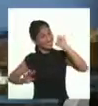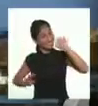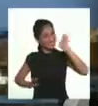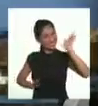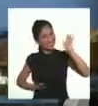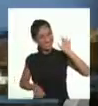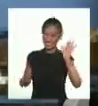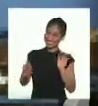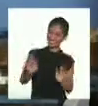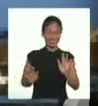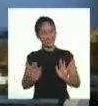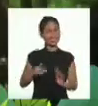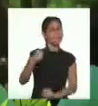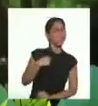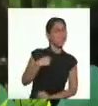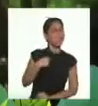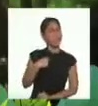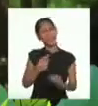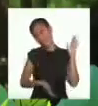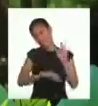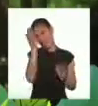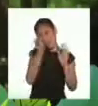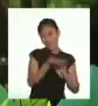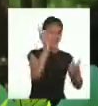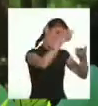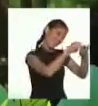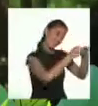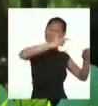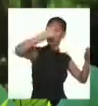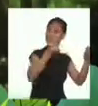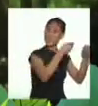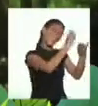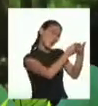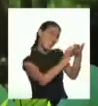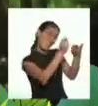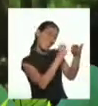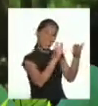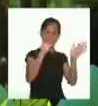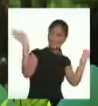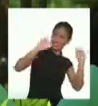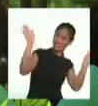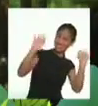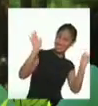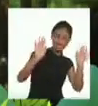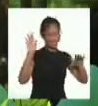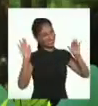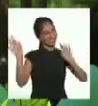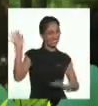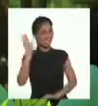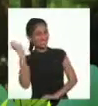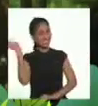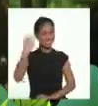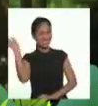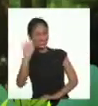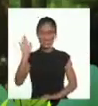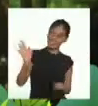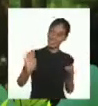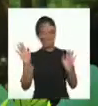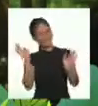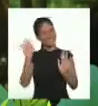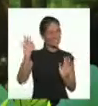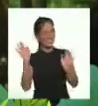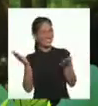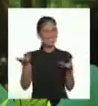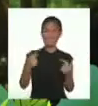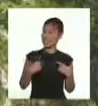Techi! ¡Yo! ¡Me iré a escribir a mi primer borrador! ¡Chao! ¡Adiós!